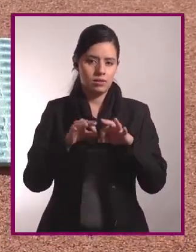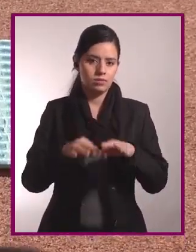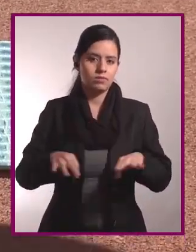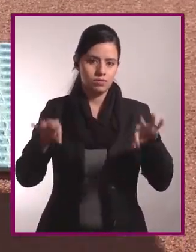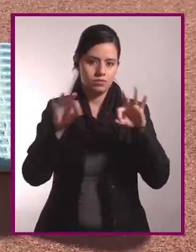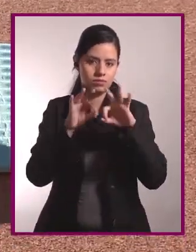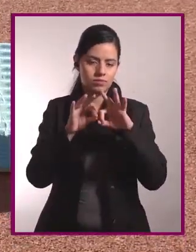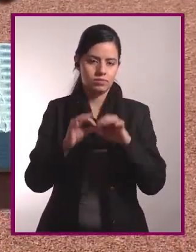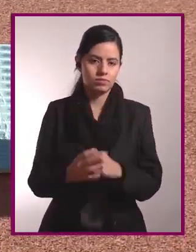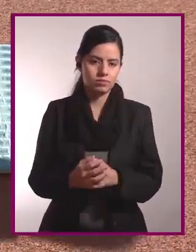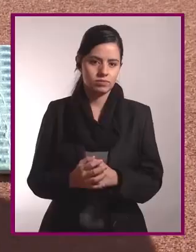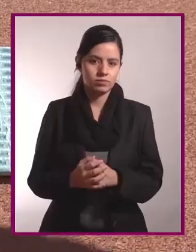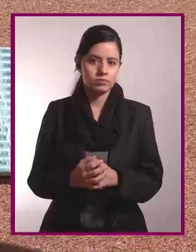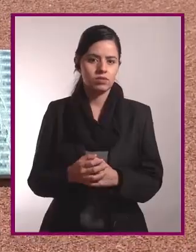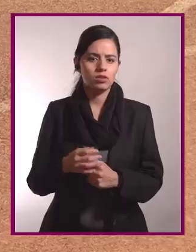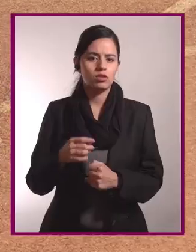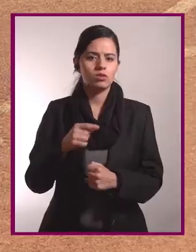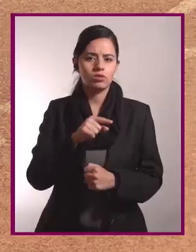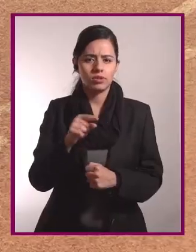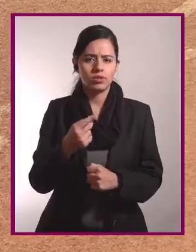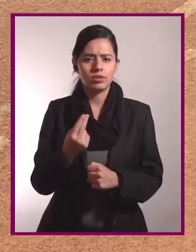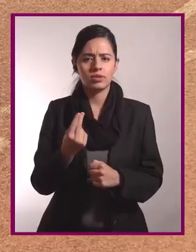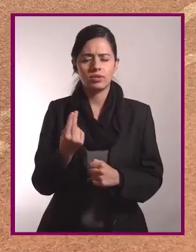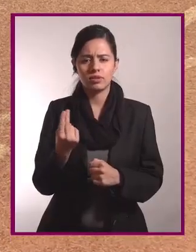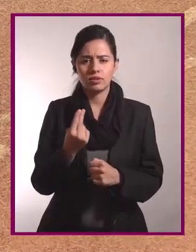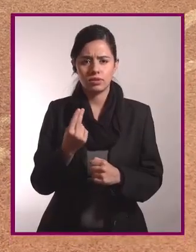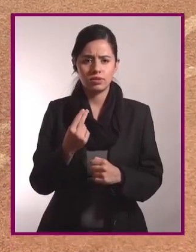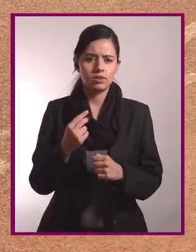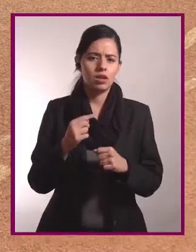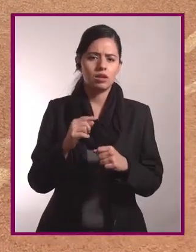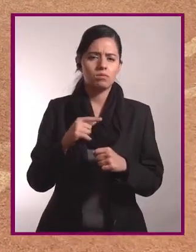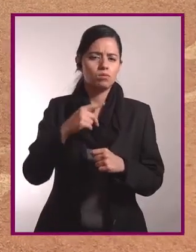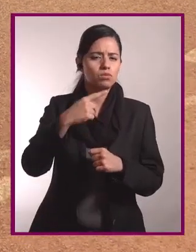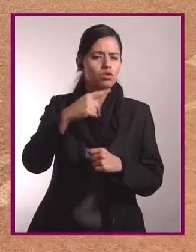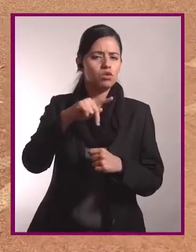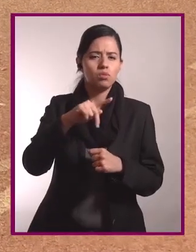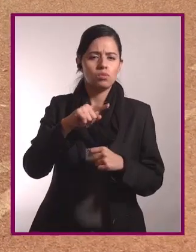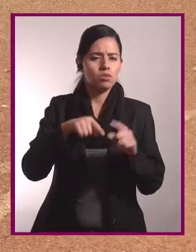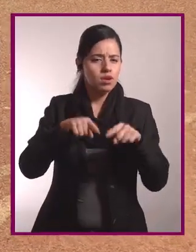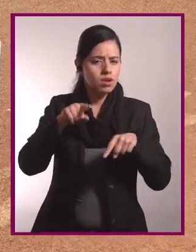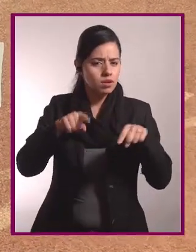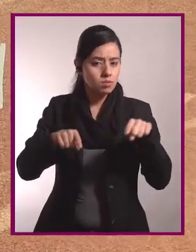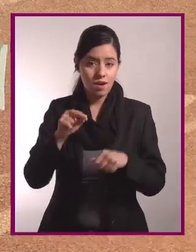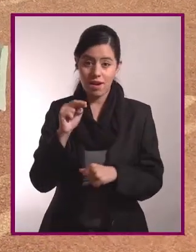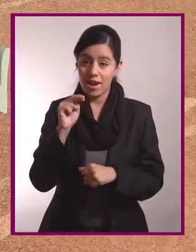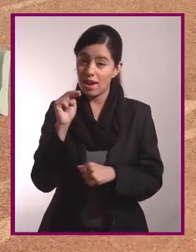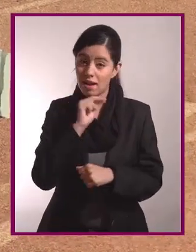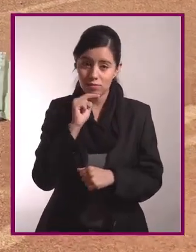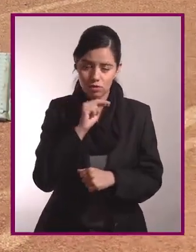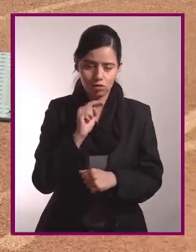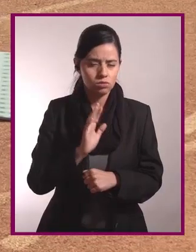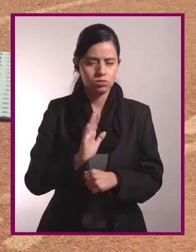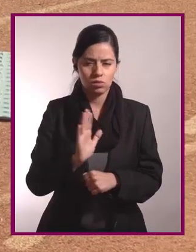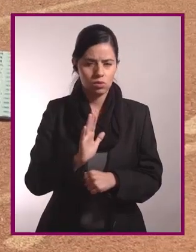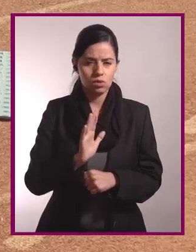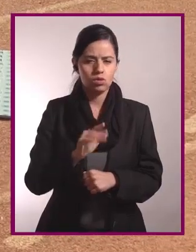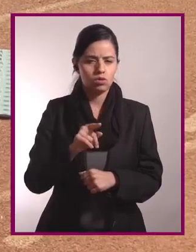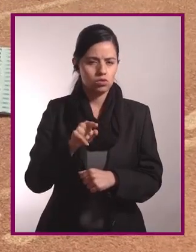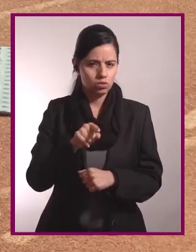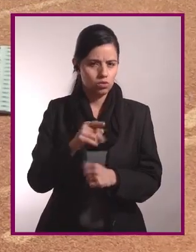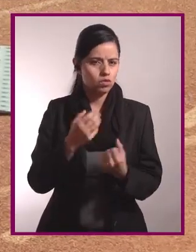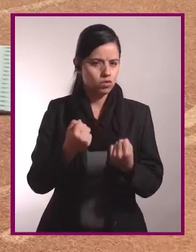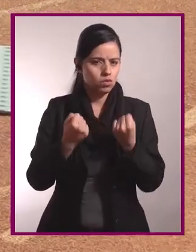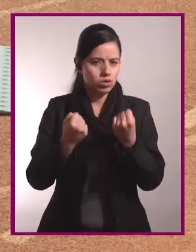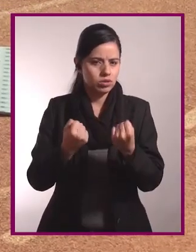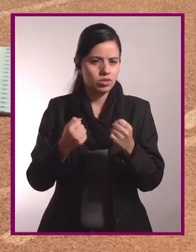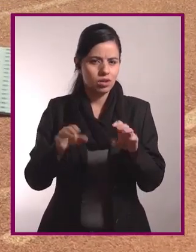Ahí. Es importante que den el ritmo que tengan que llevar. No es hacerlo rápido,